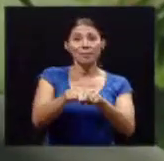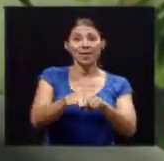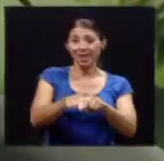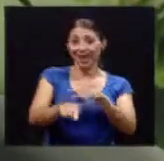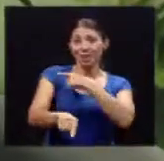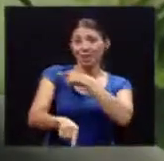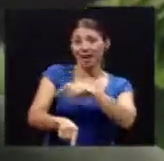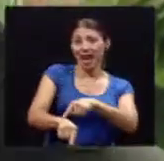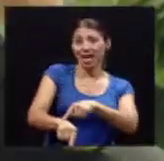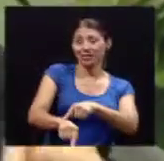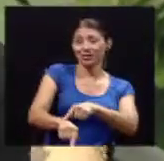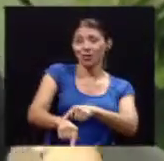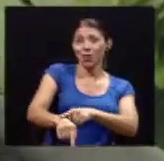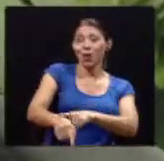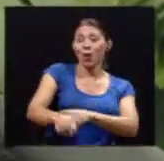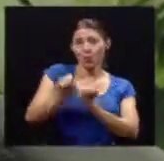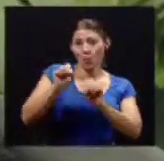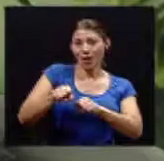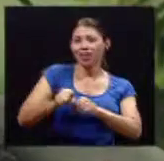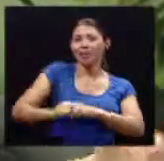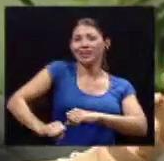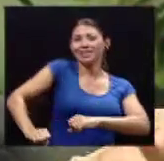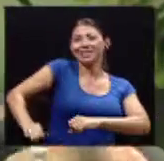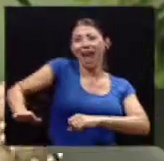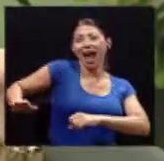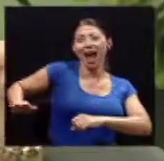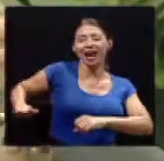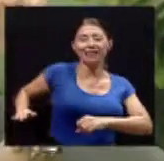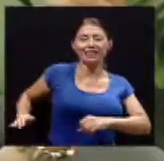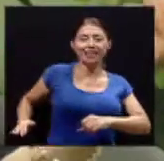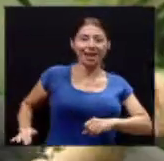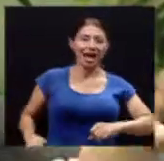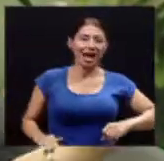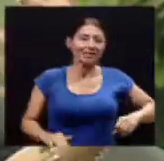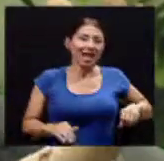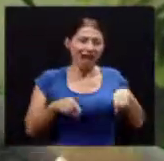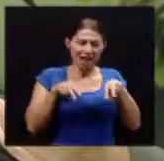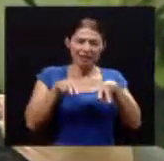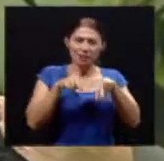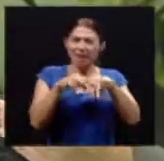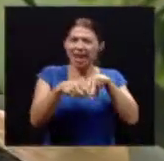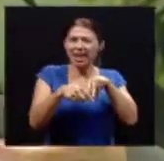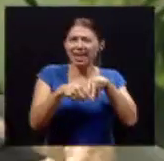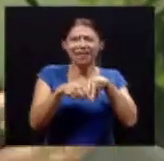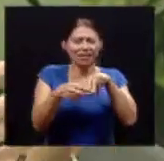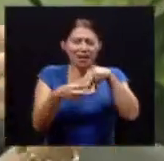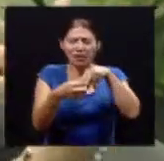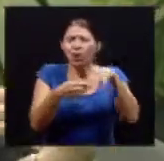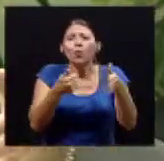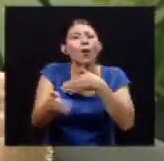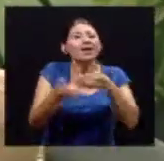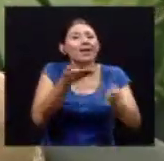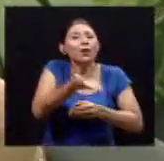ambos lados estirar las piernas mover los tobillos cualquier cosa que estimula la circulación podría